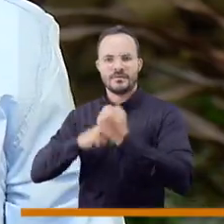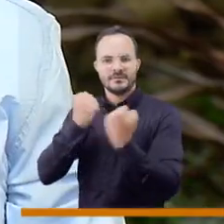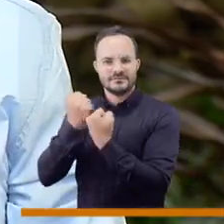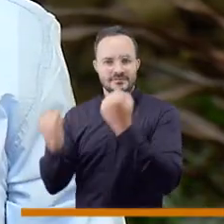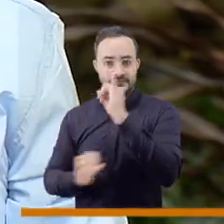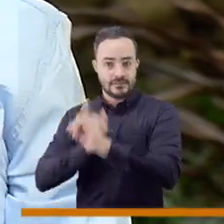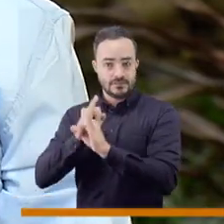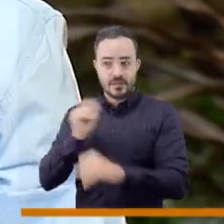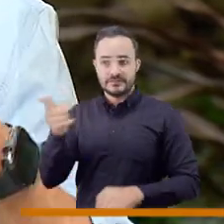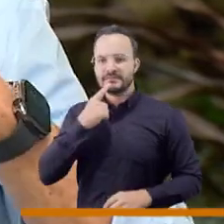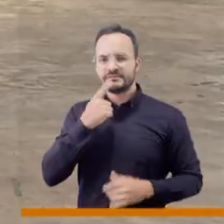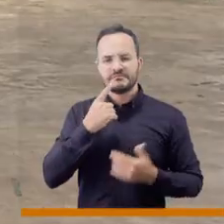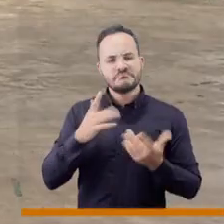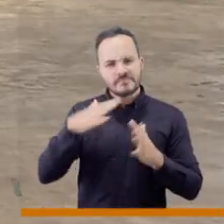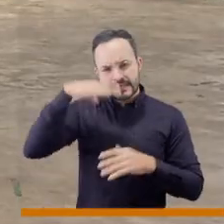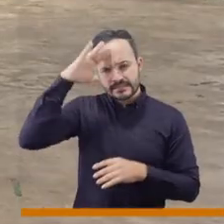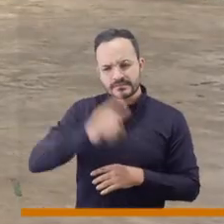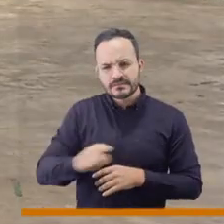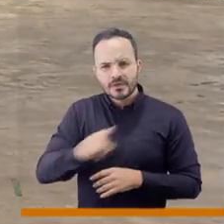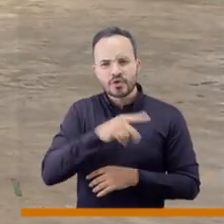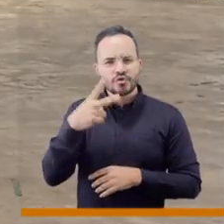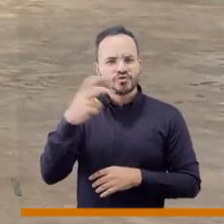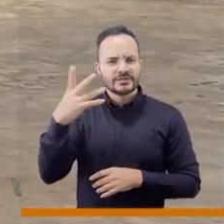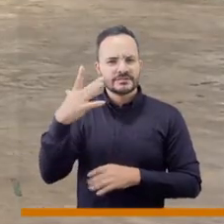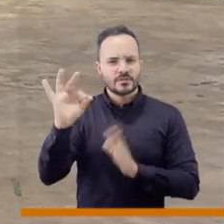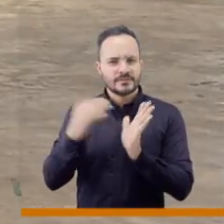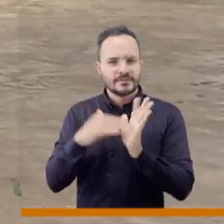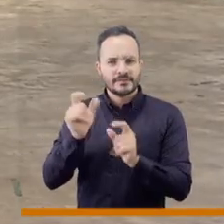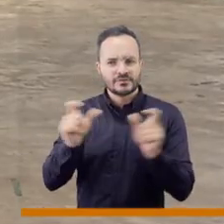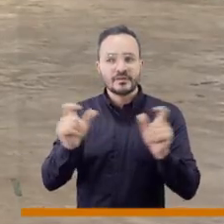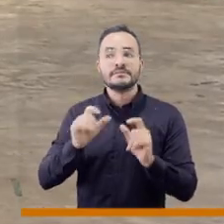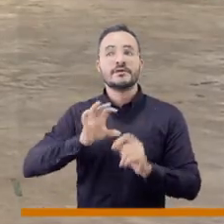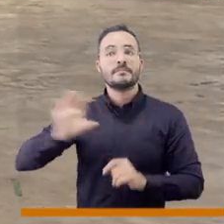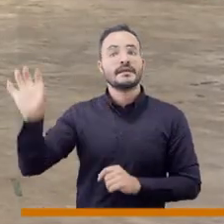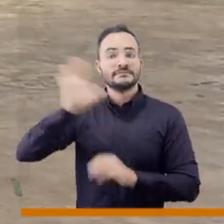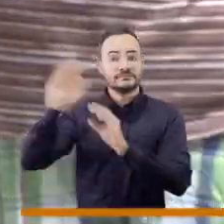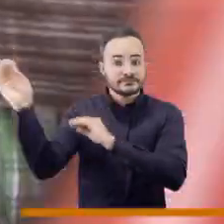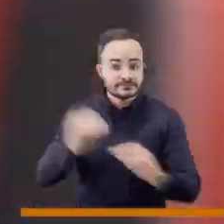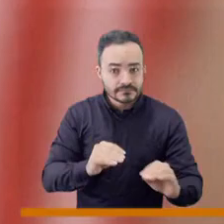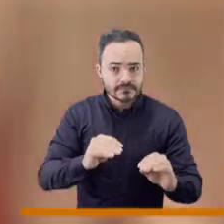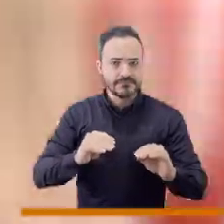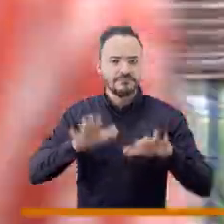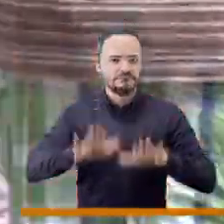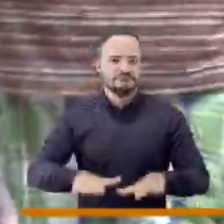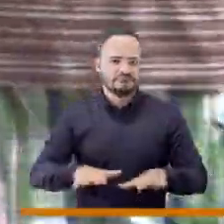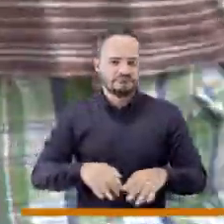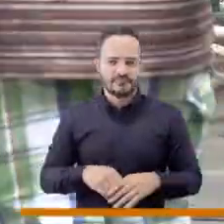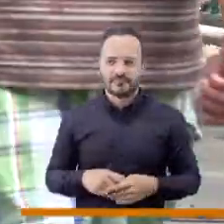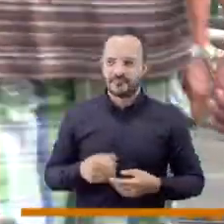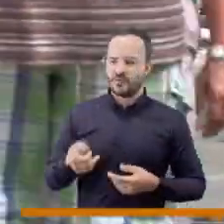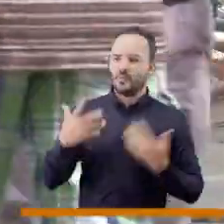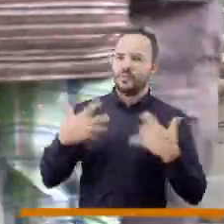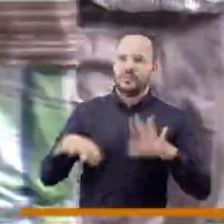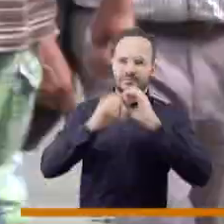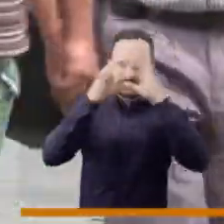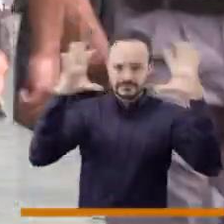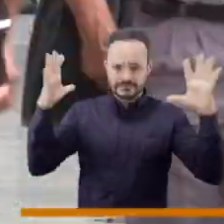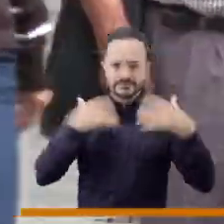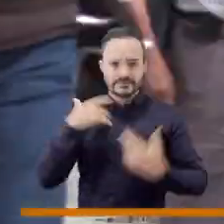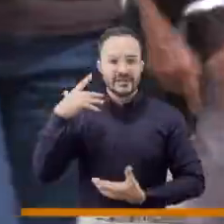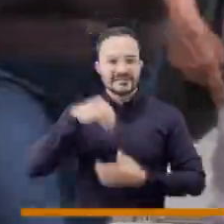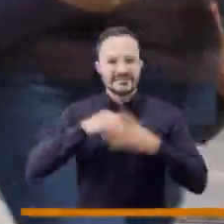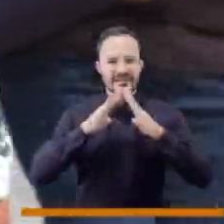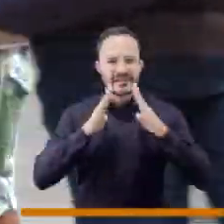para el tema de migración, que en Medellín se puede contar que hay más de 250 mil personas migrantes, o sea aquí no hay donde